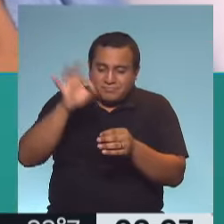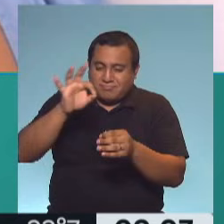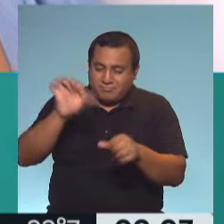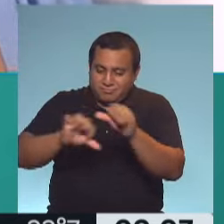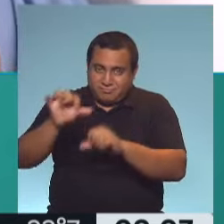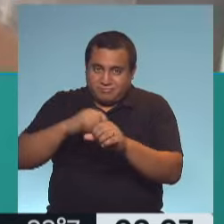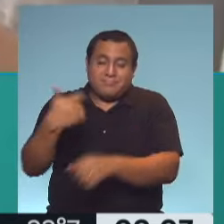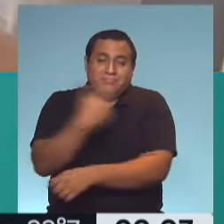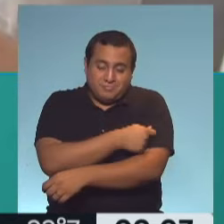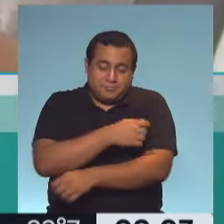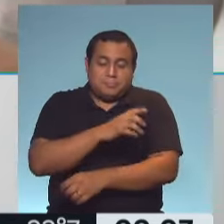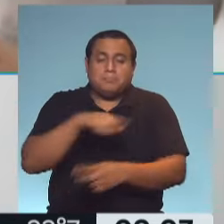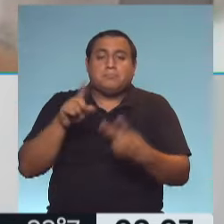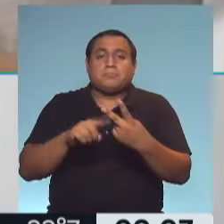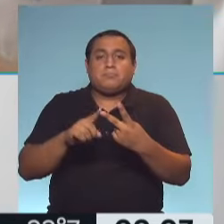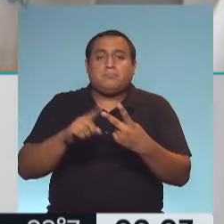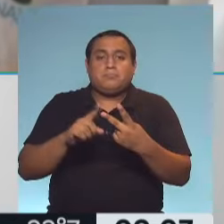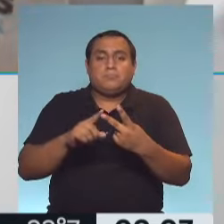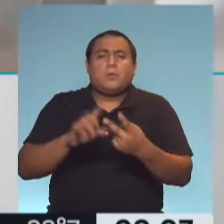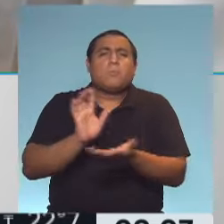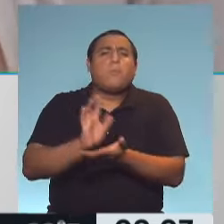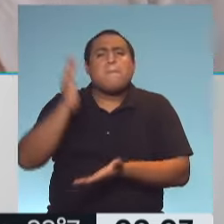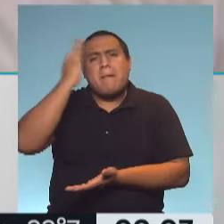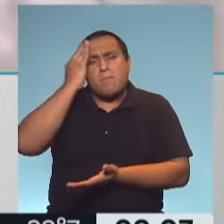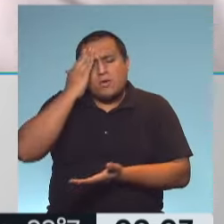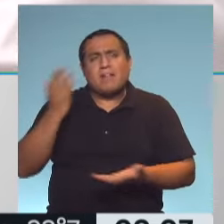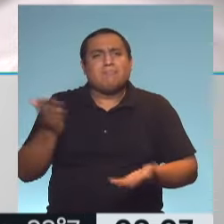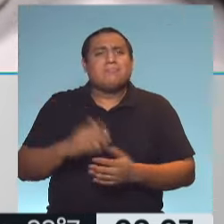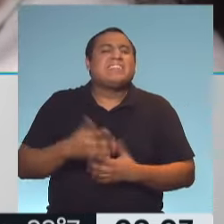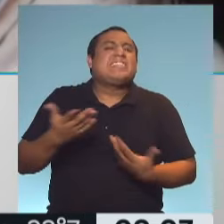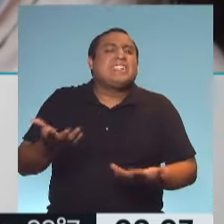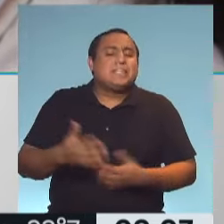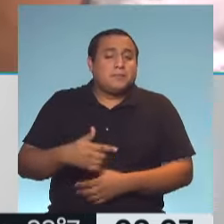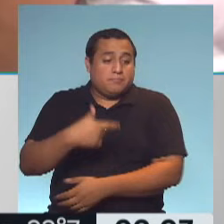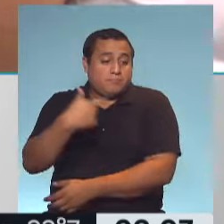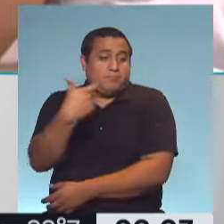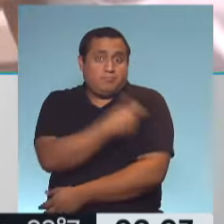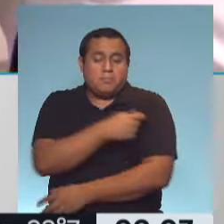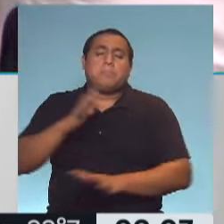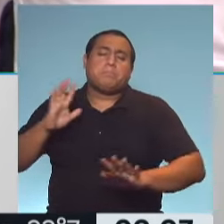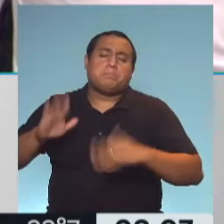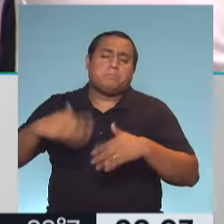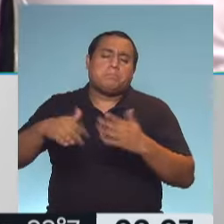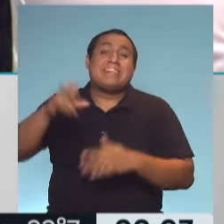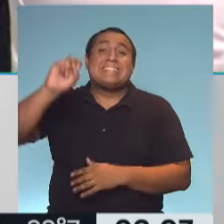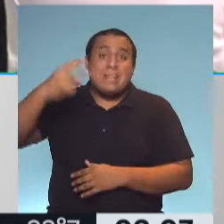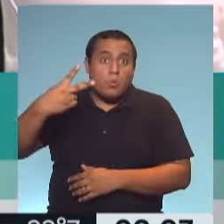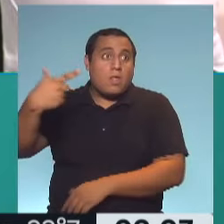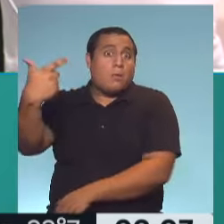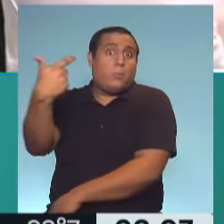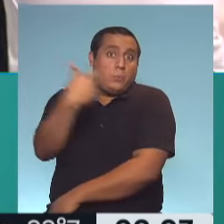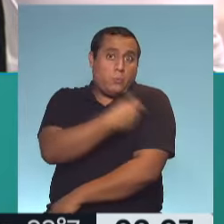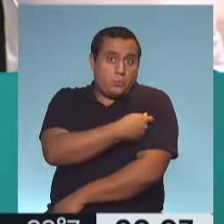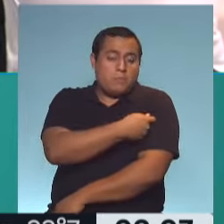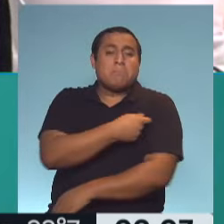tenemos con ambas dosis es generar en esa segunda dosis un mayor